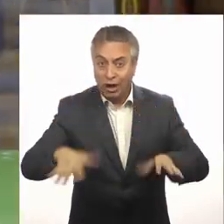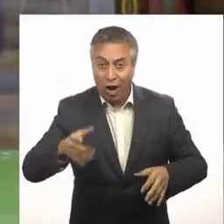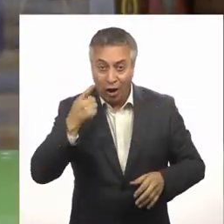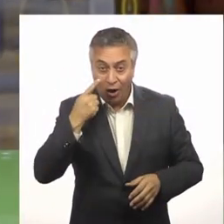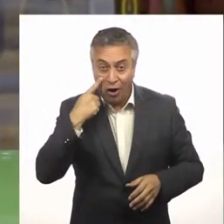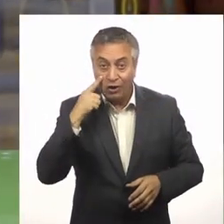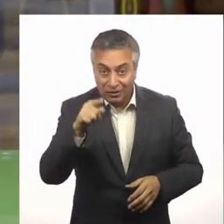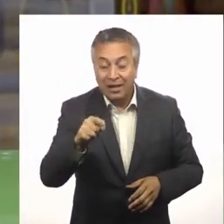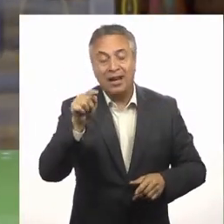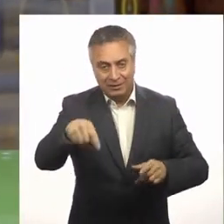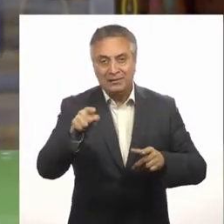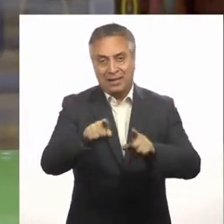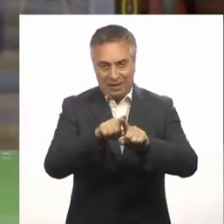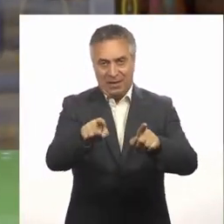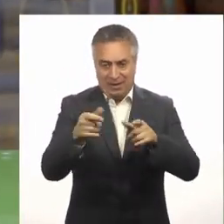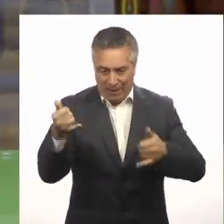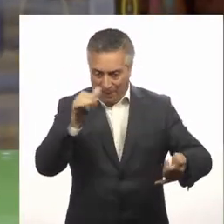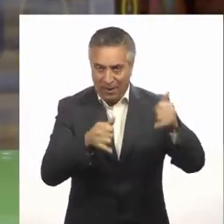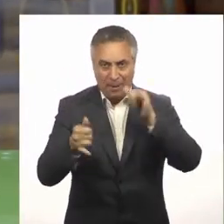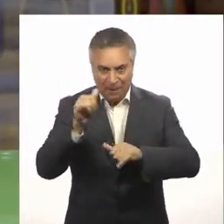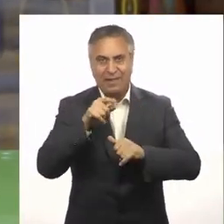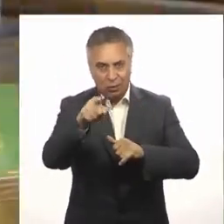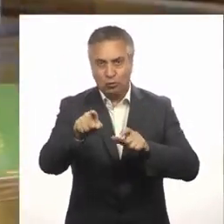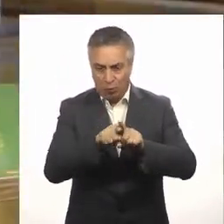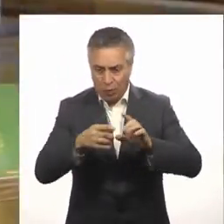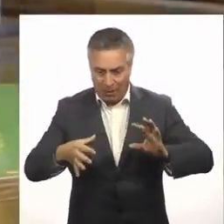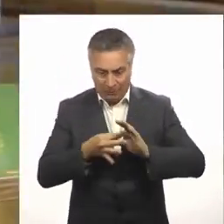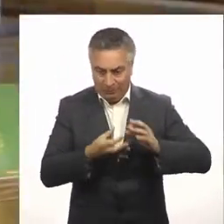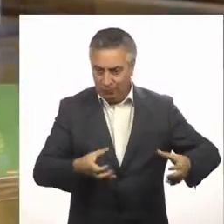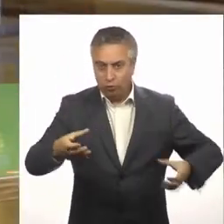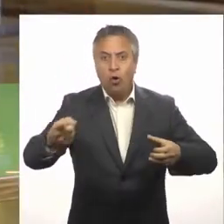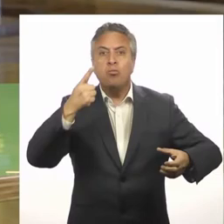experimentar con estos vasos comunicantes en tu casa.